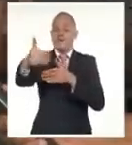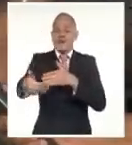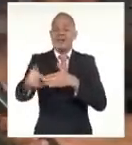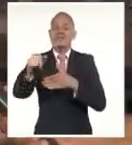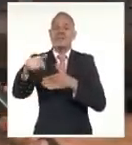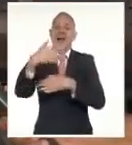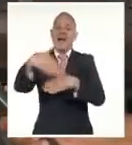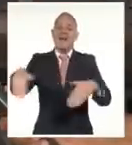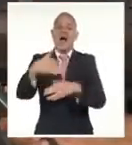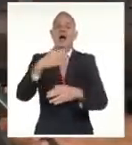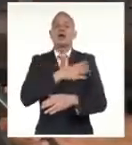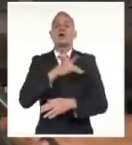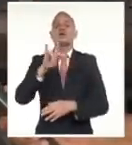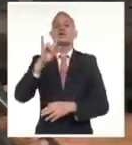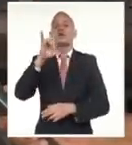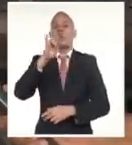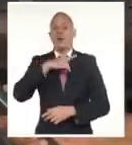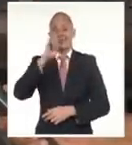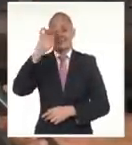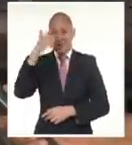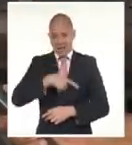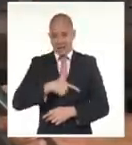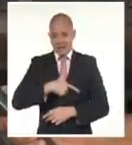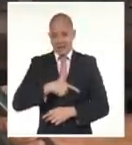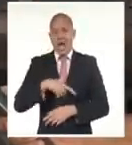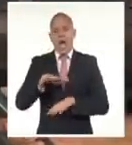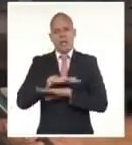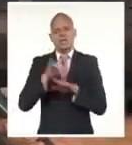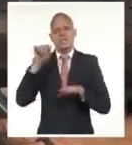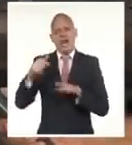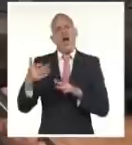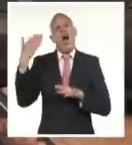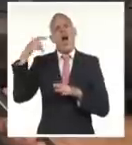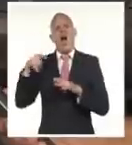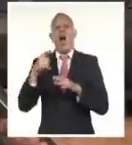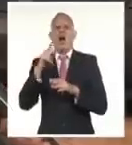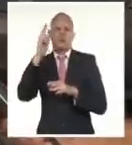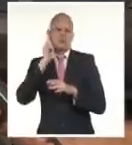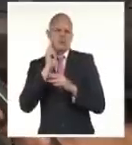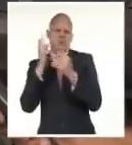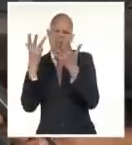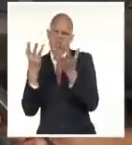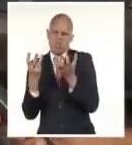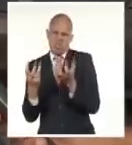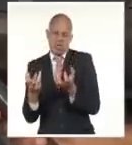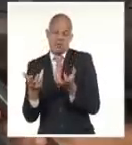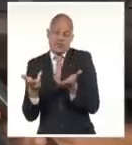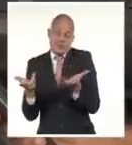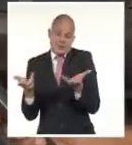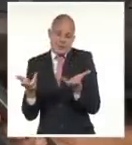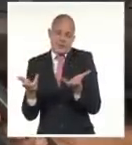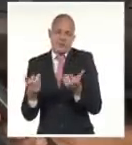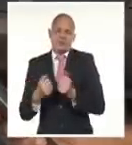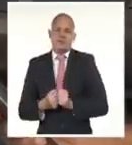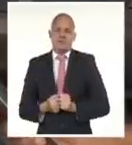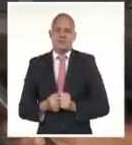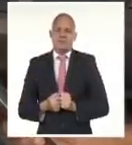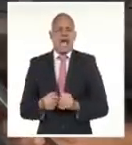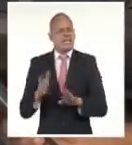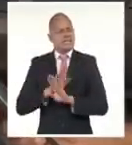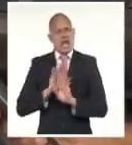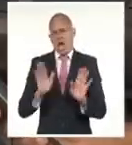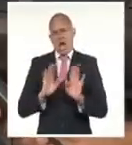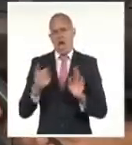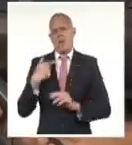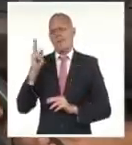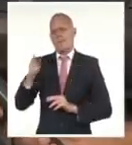que está en la parte posterior del hotel. Es un edificio que ya tenía muchas afectaciones desde el punto de vista estructural y se decidió